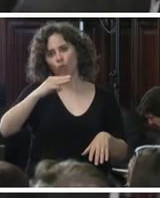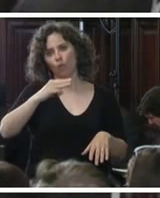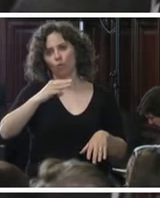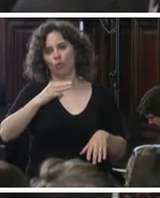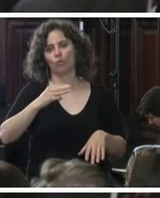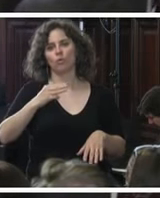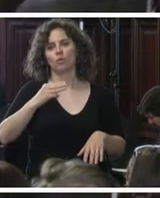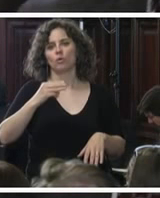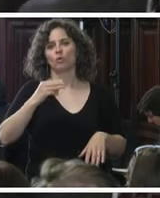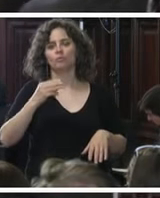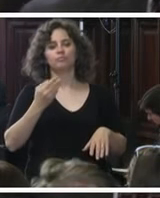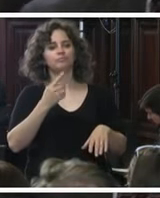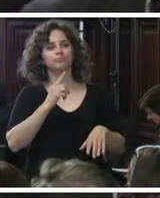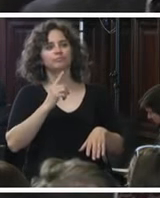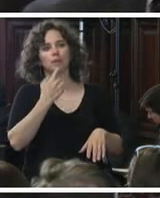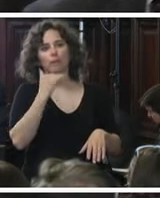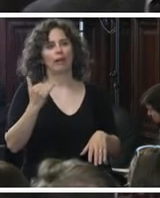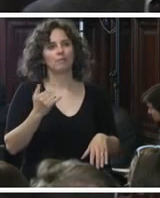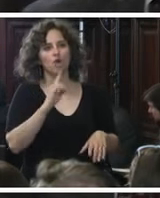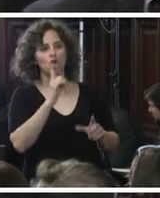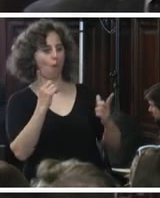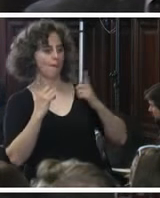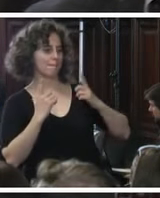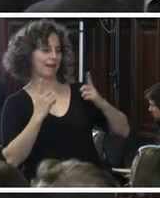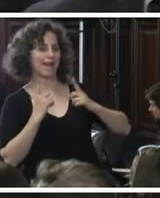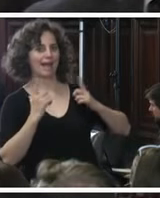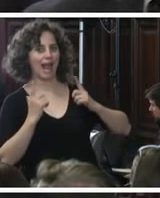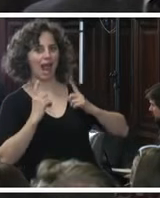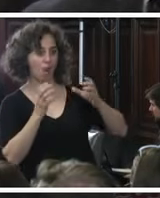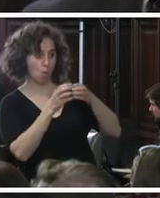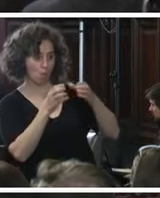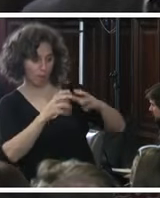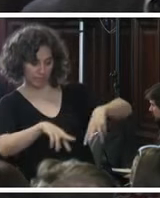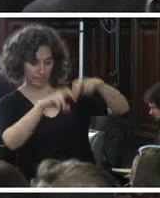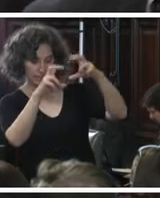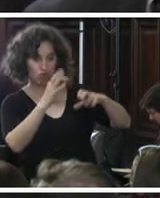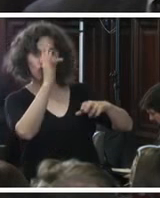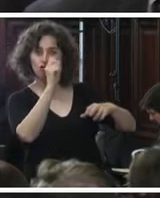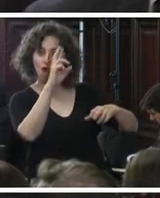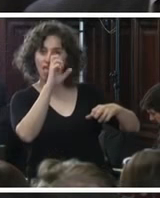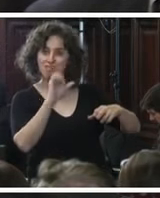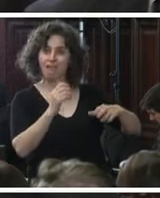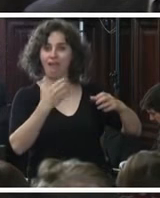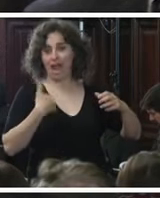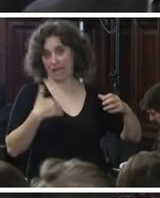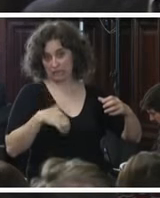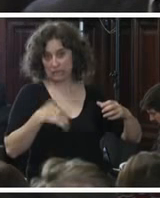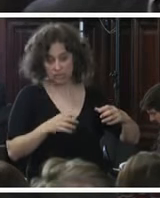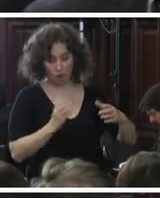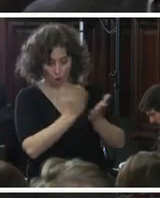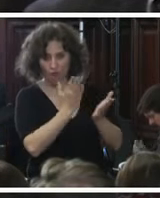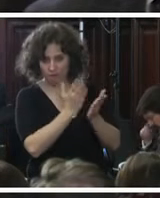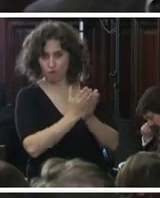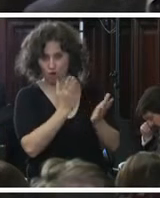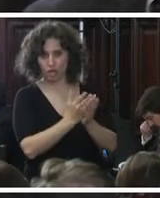si en vez de esperar a que el grupo de investigación forense argentino colabore